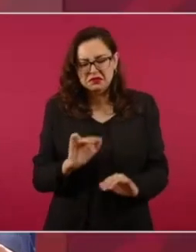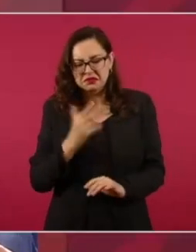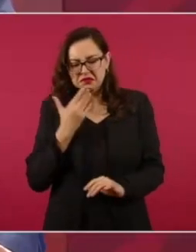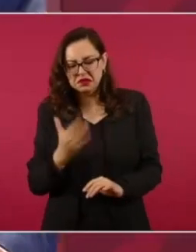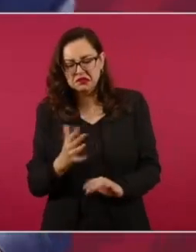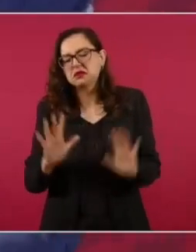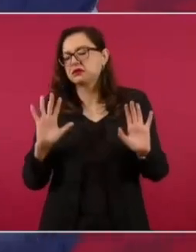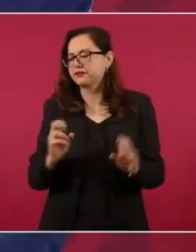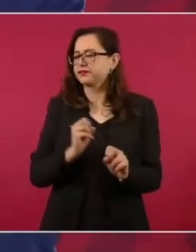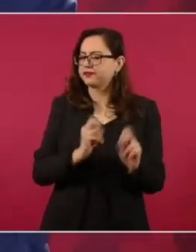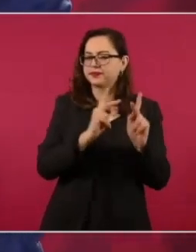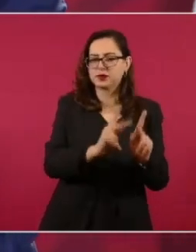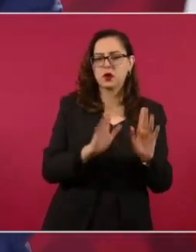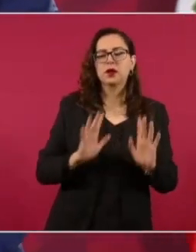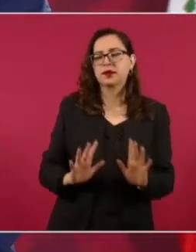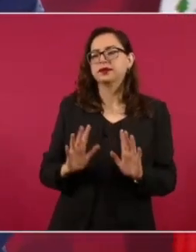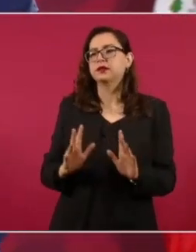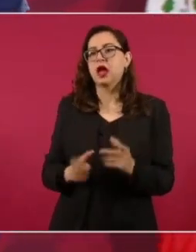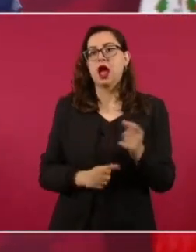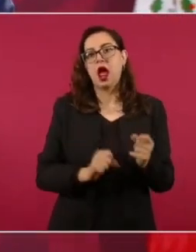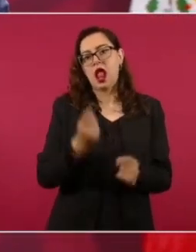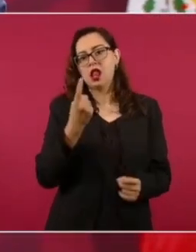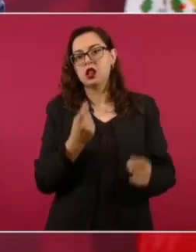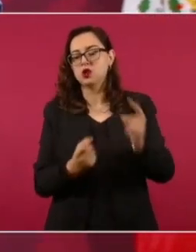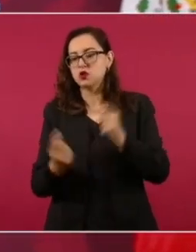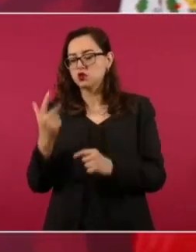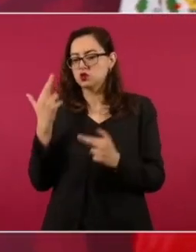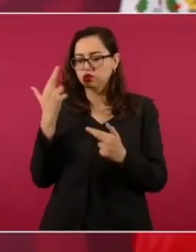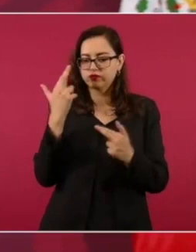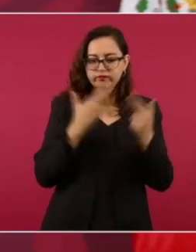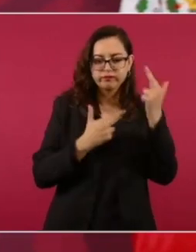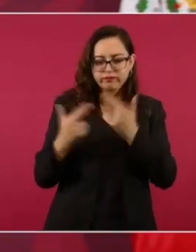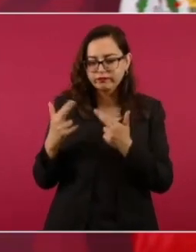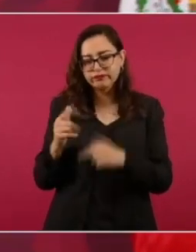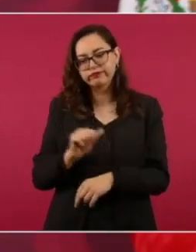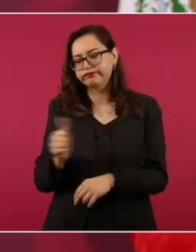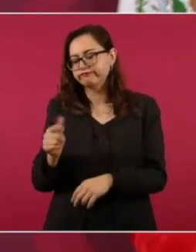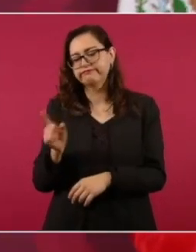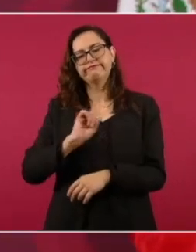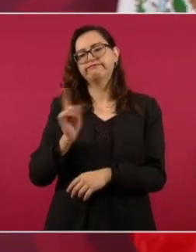contratistas, las empresas han aceptado